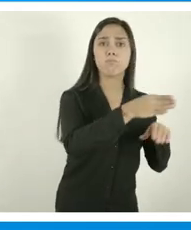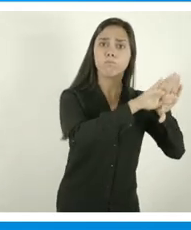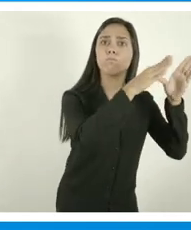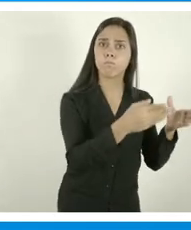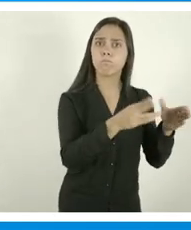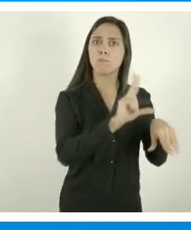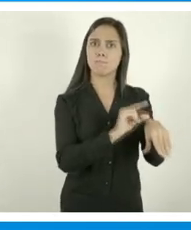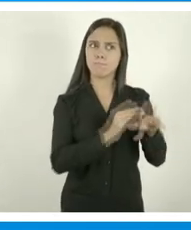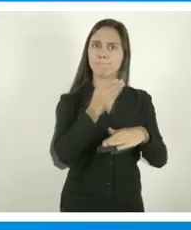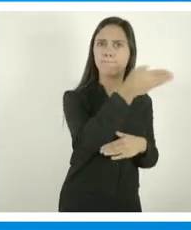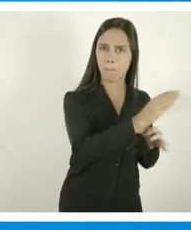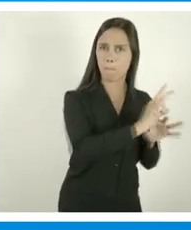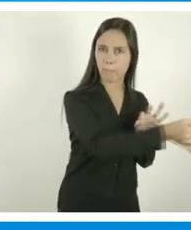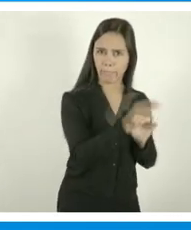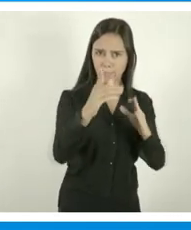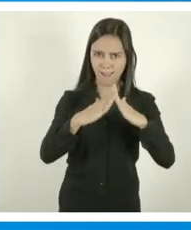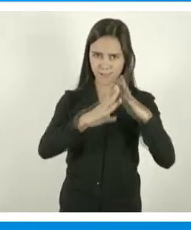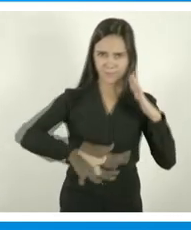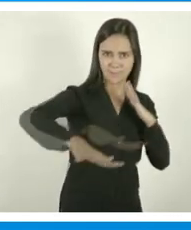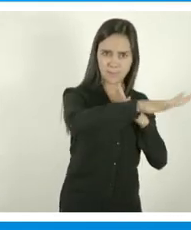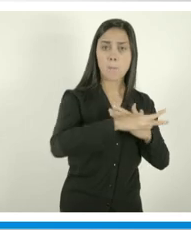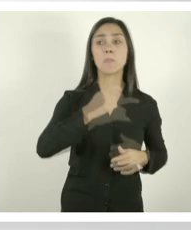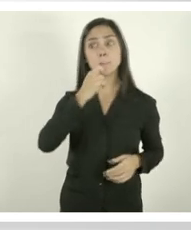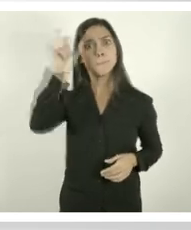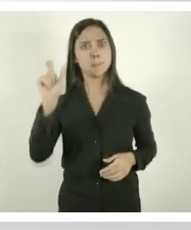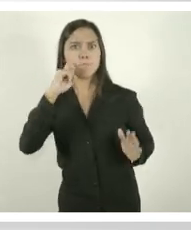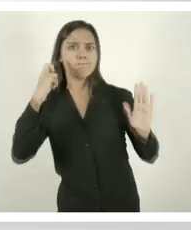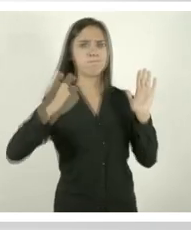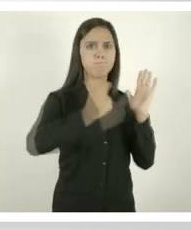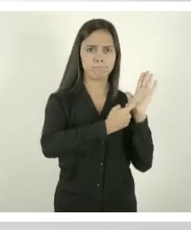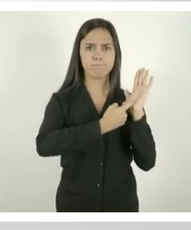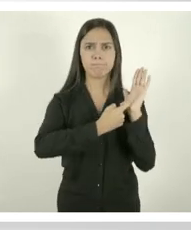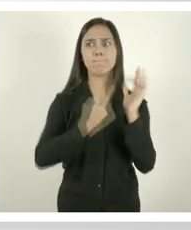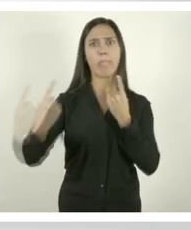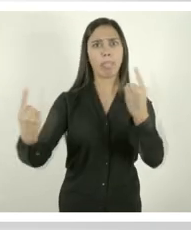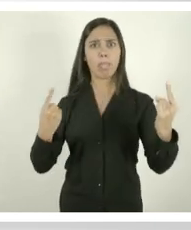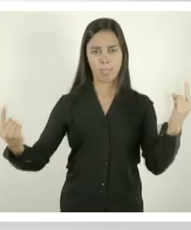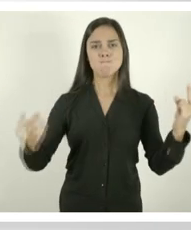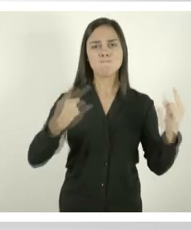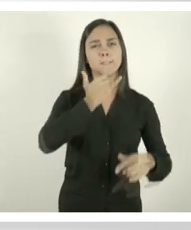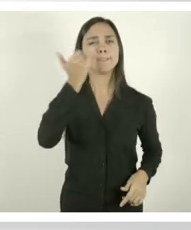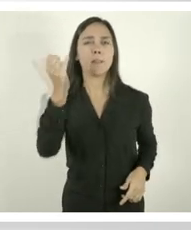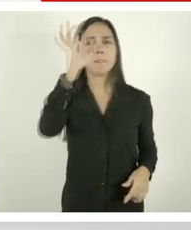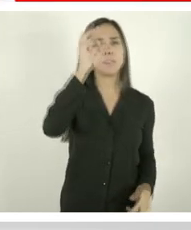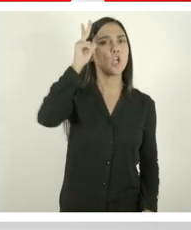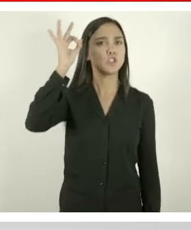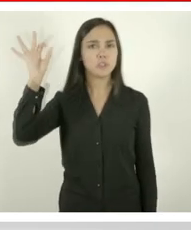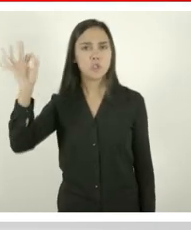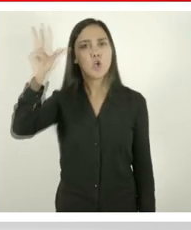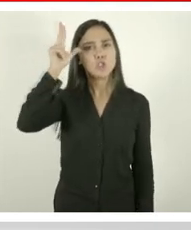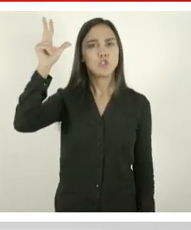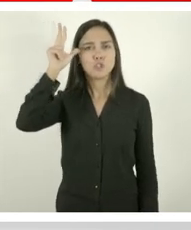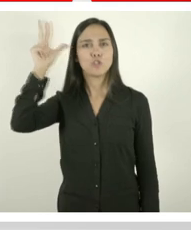instancia, acudí al centro de salud más cercano Para realizar denuncias por incumplimiento de cuarentena obligatoria, llama al